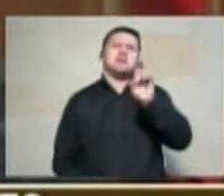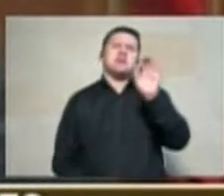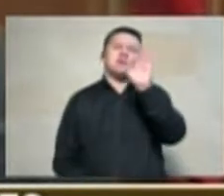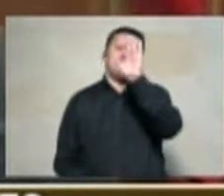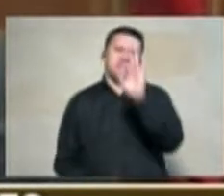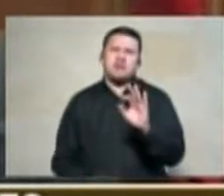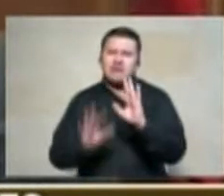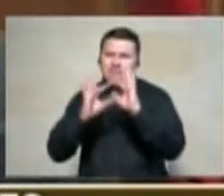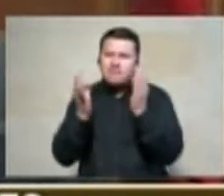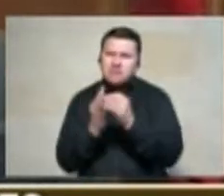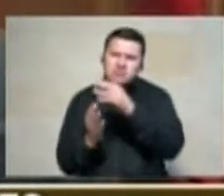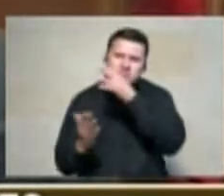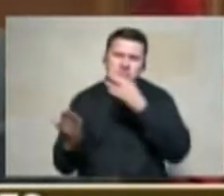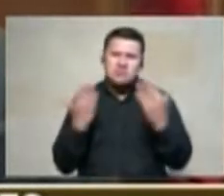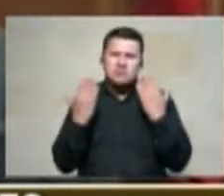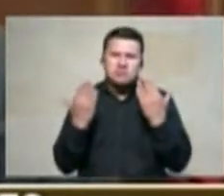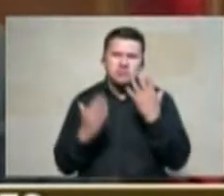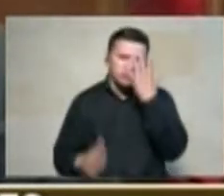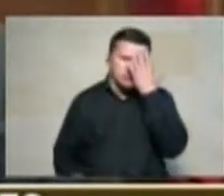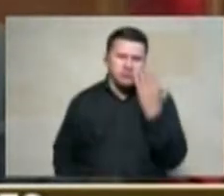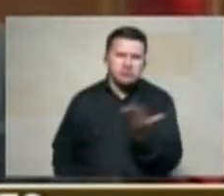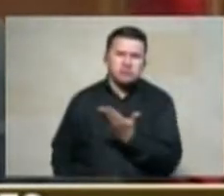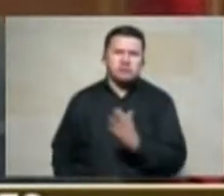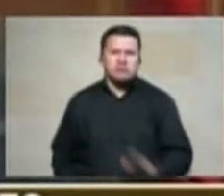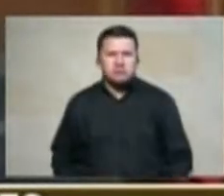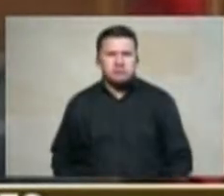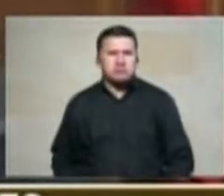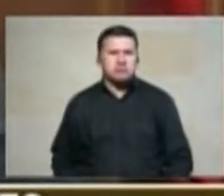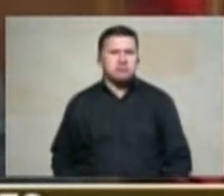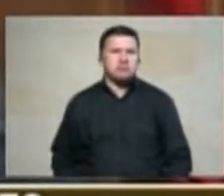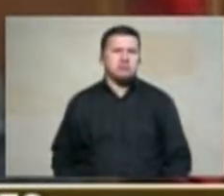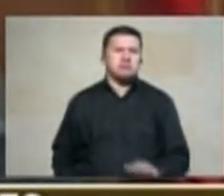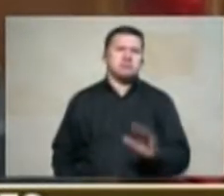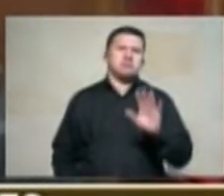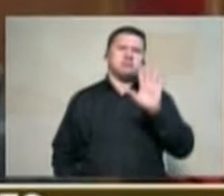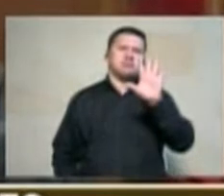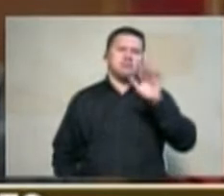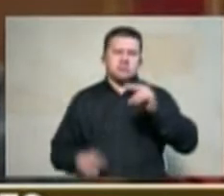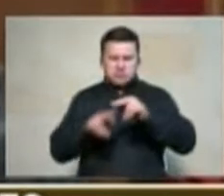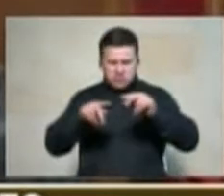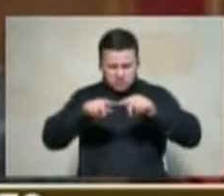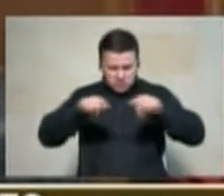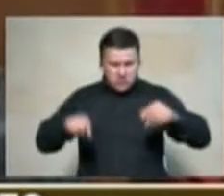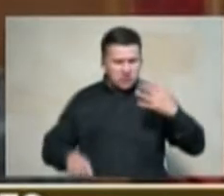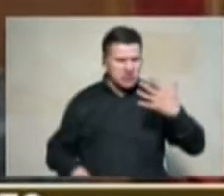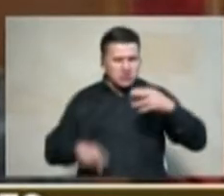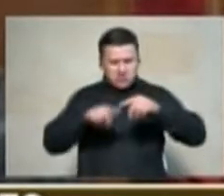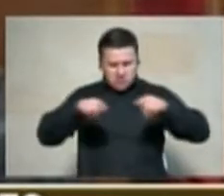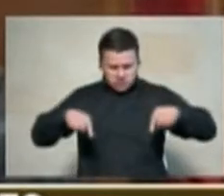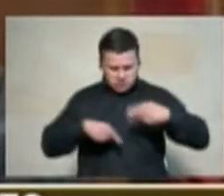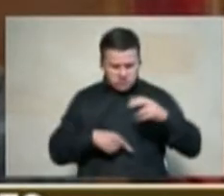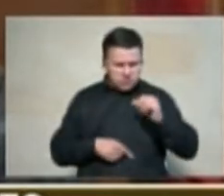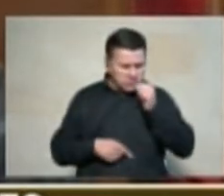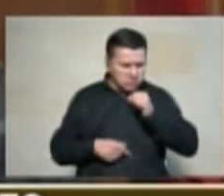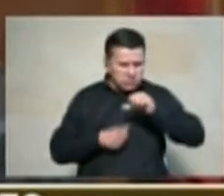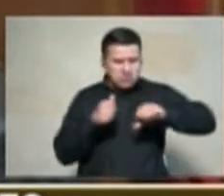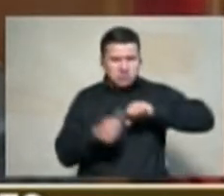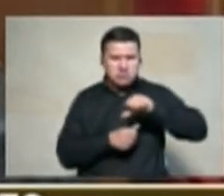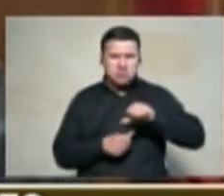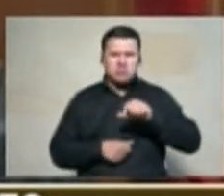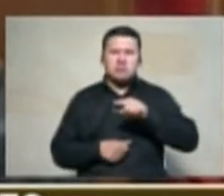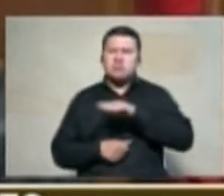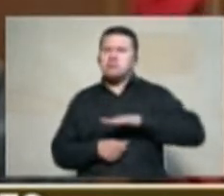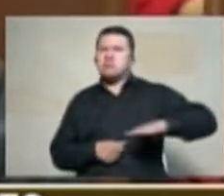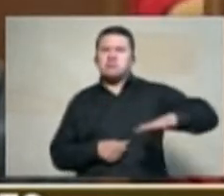tienen menos de 5 hectáreas para mantenerse mientras en los atos ganaderos